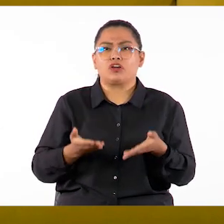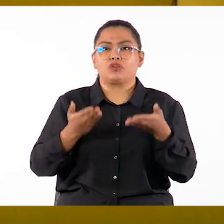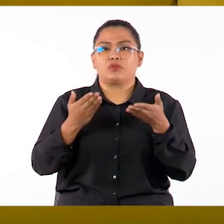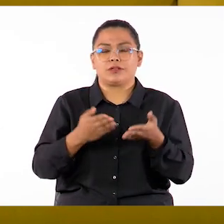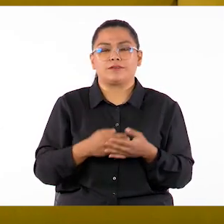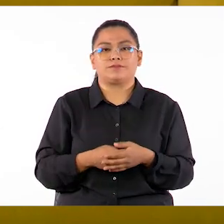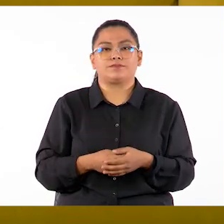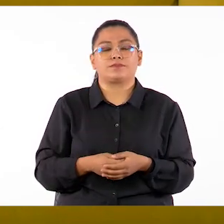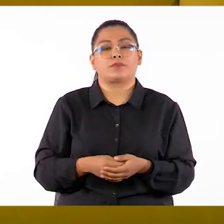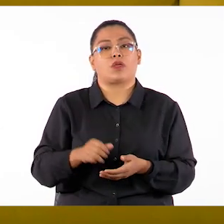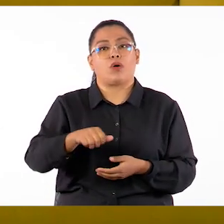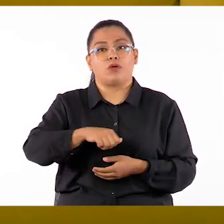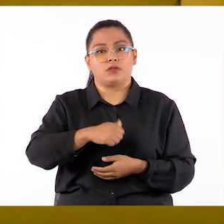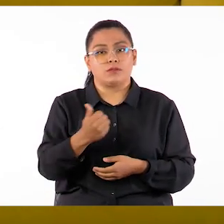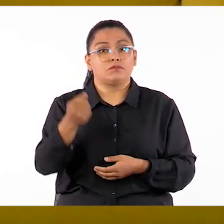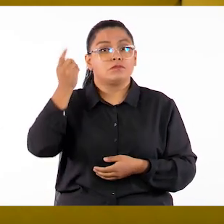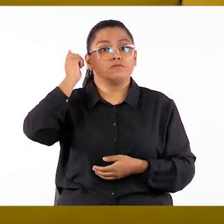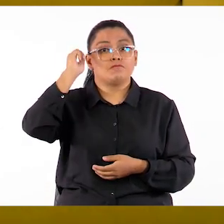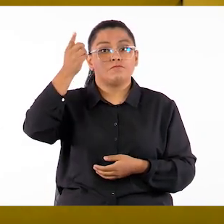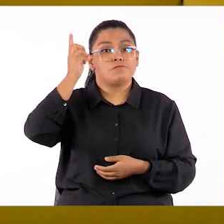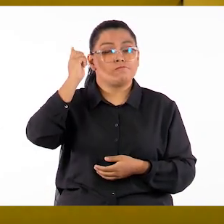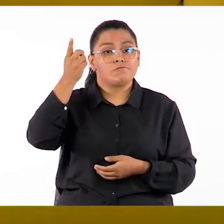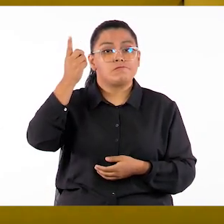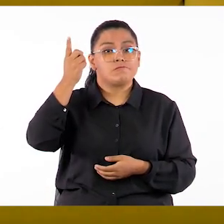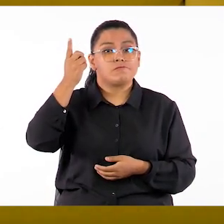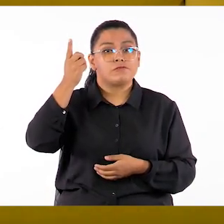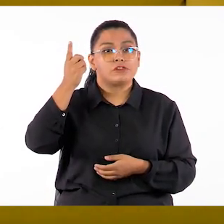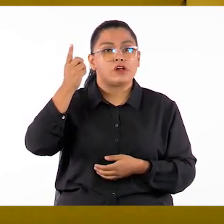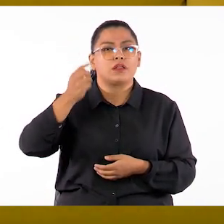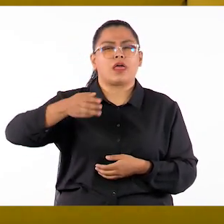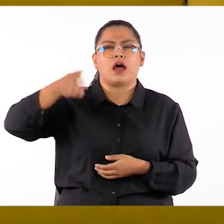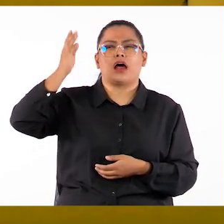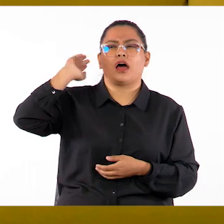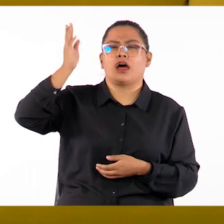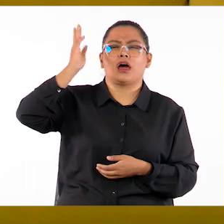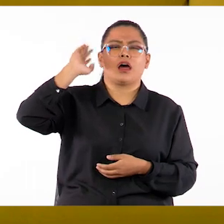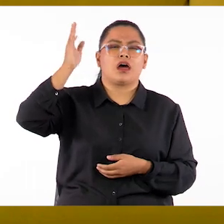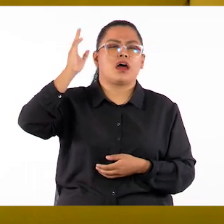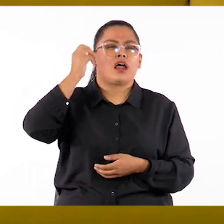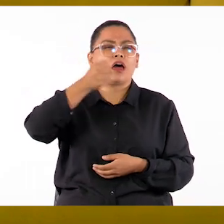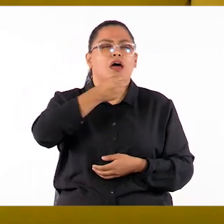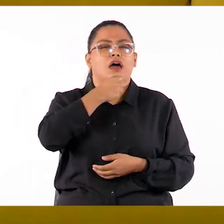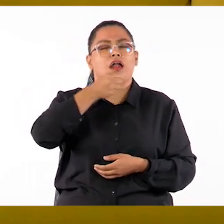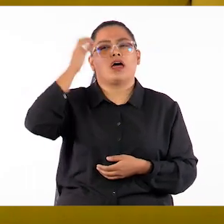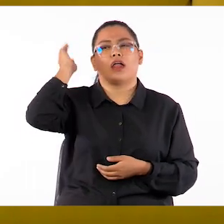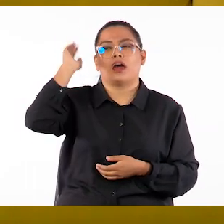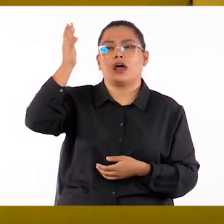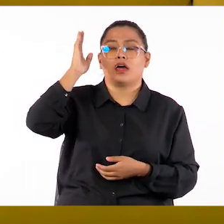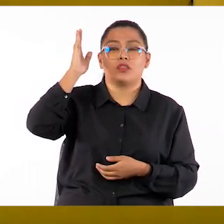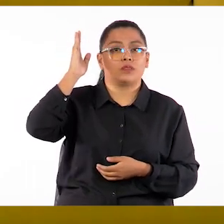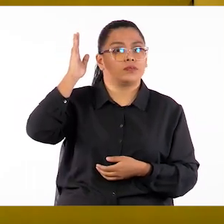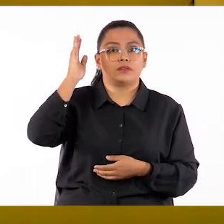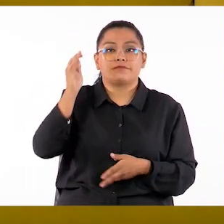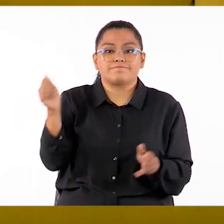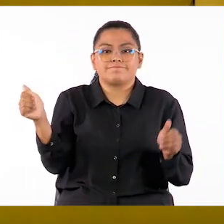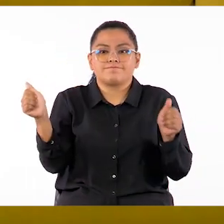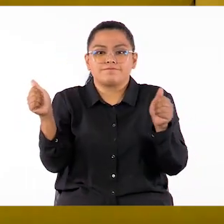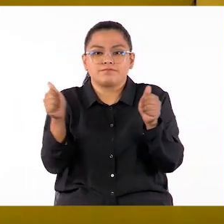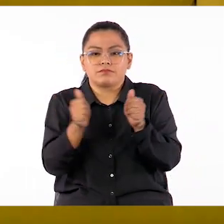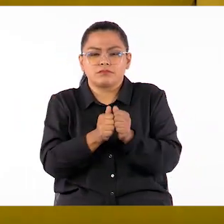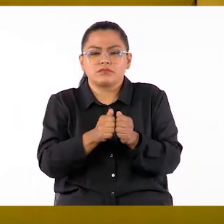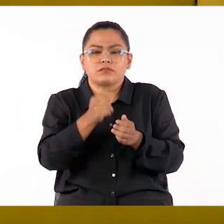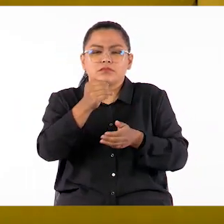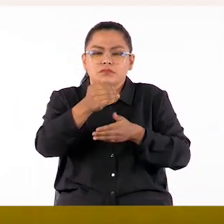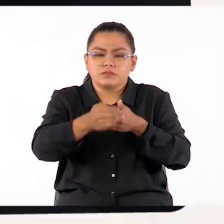docente, que ya no sería la persona que esté dando solo la información, sino el que acompaña en el proceso del conocimiento